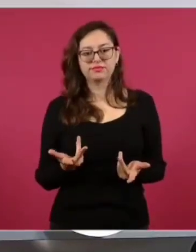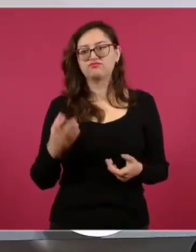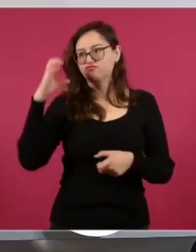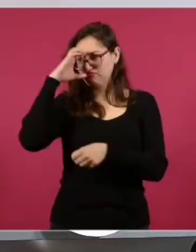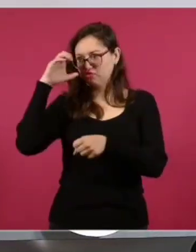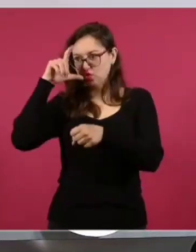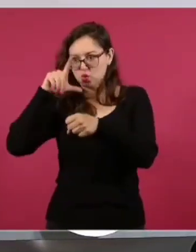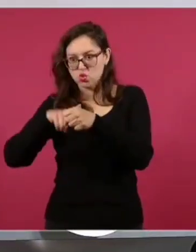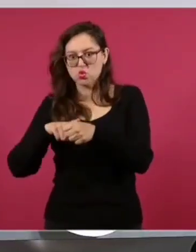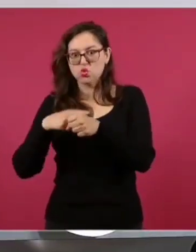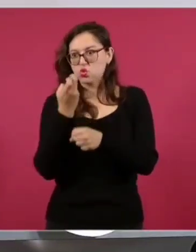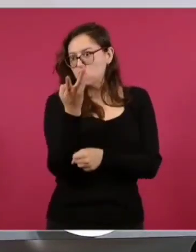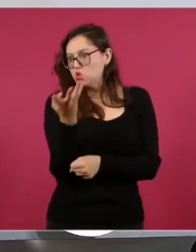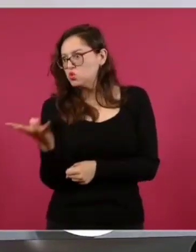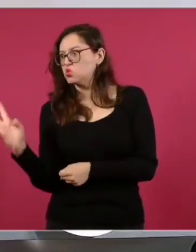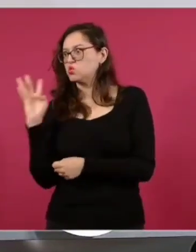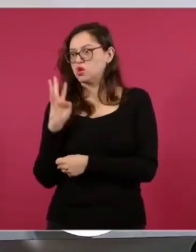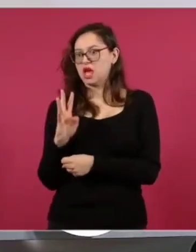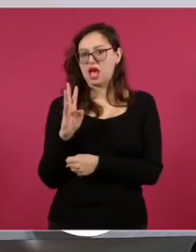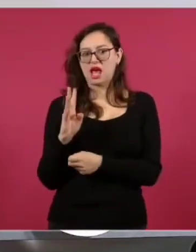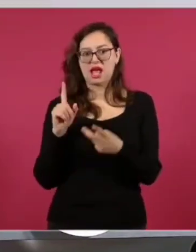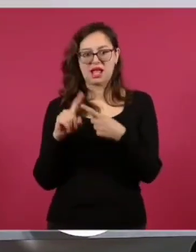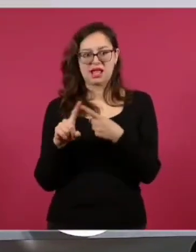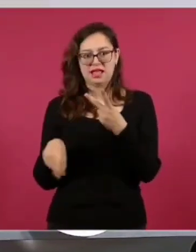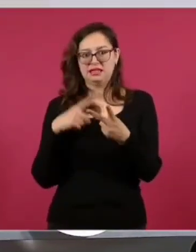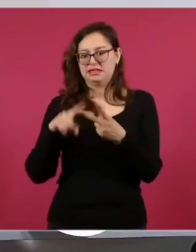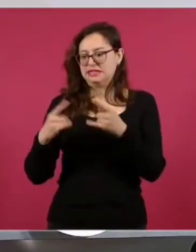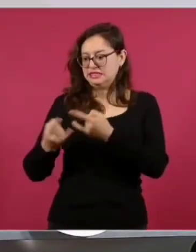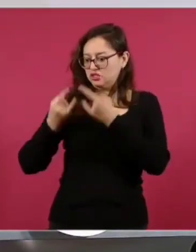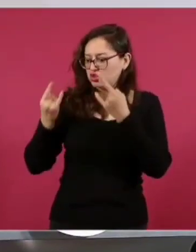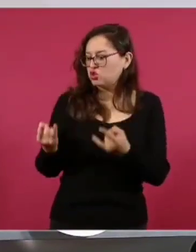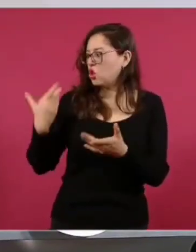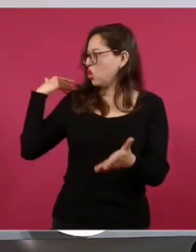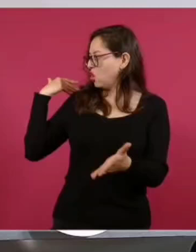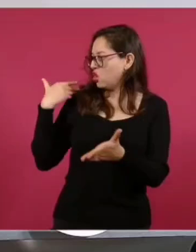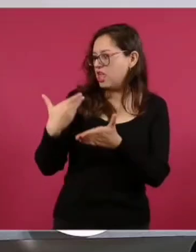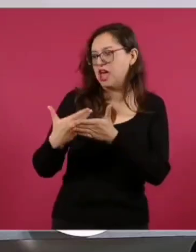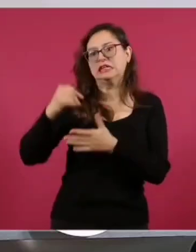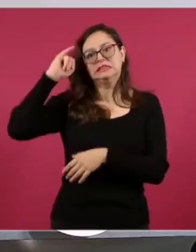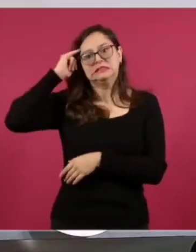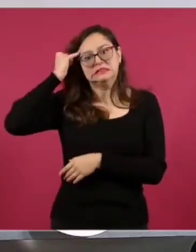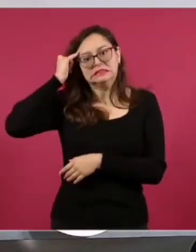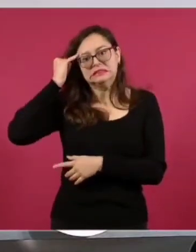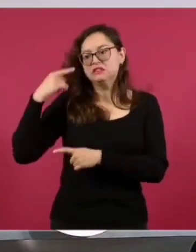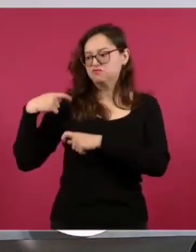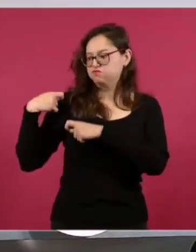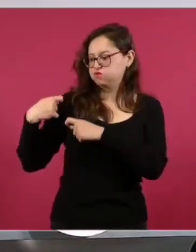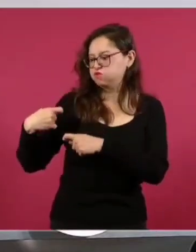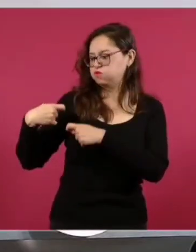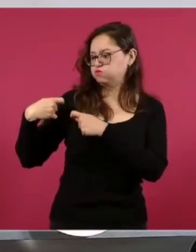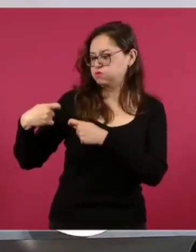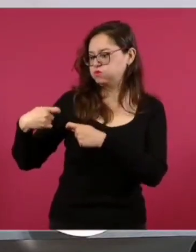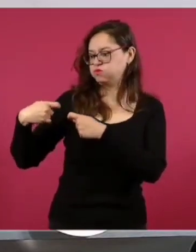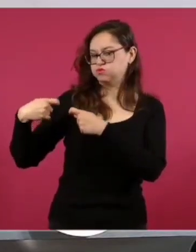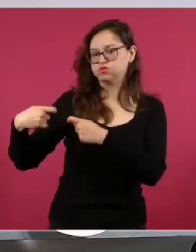cultura o las culturas o nuestro pasado prehispánico nos ha